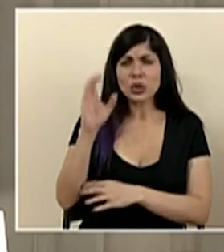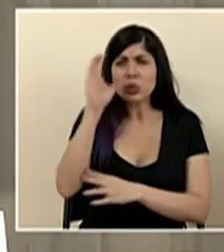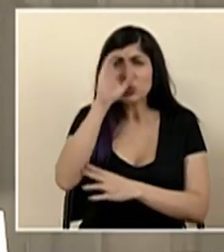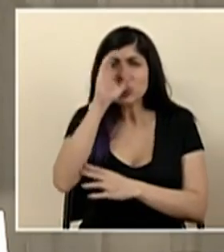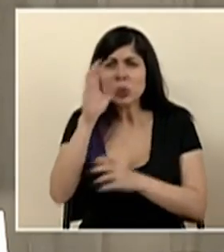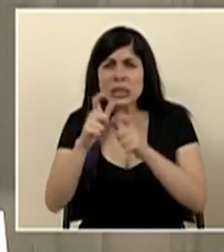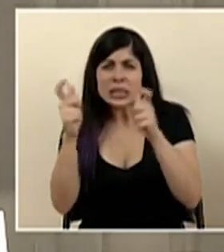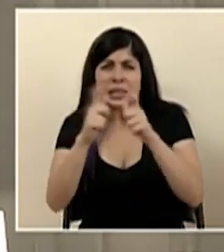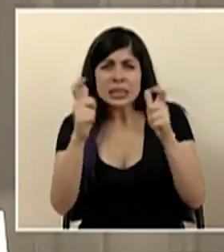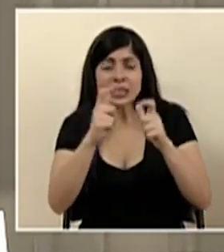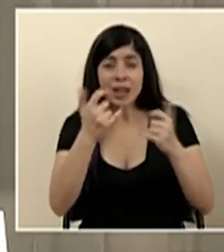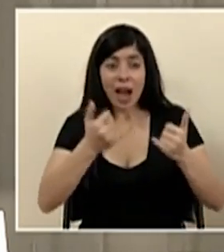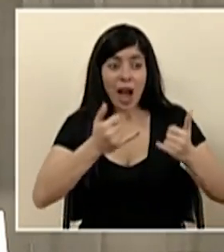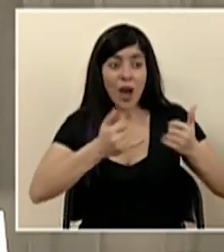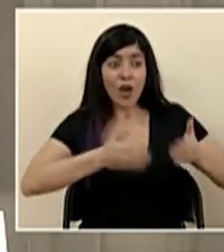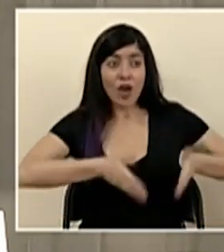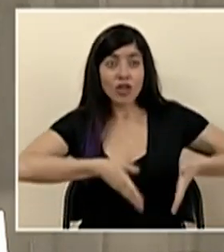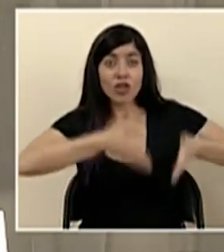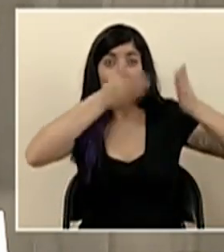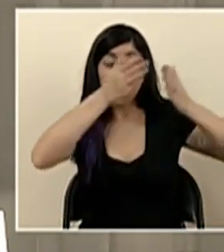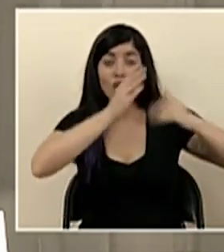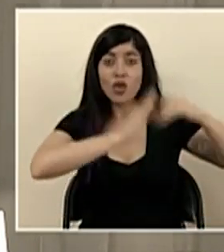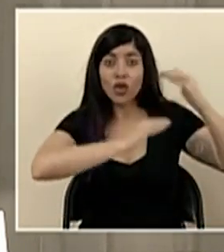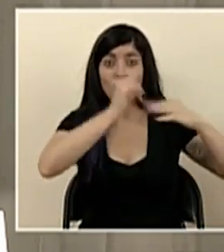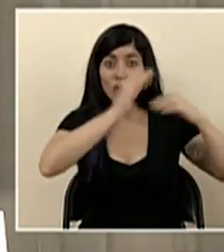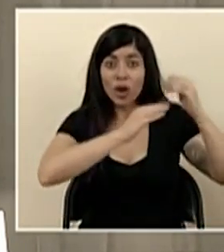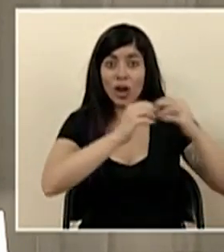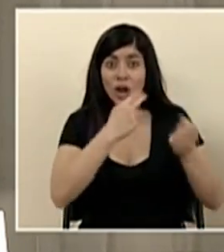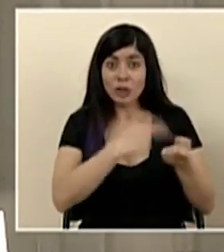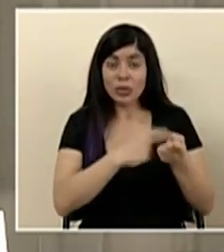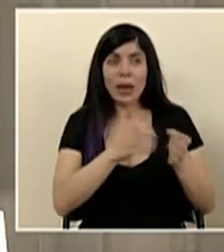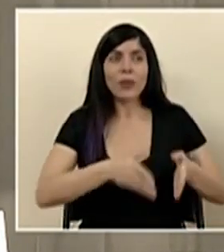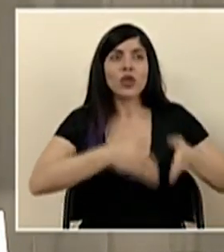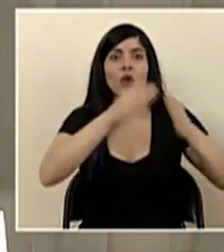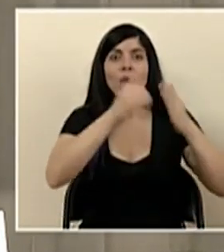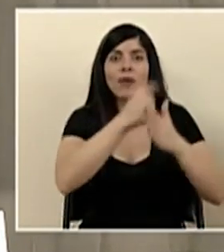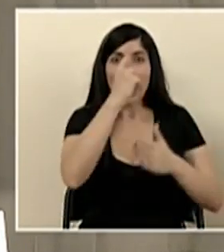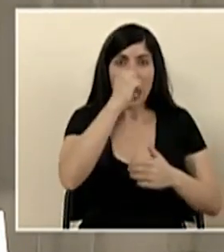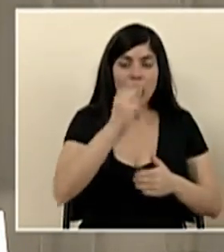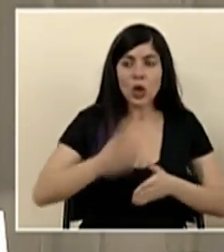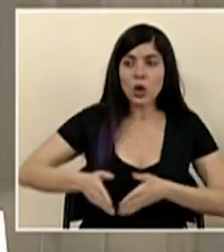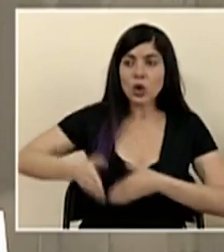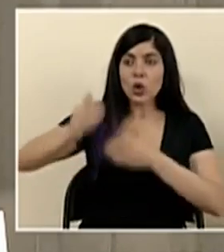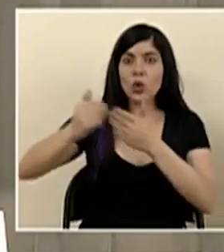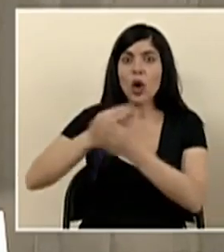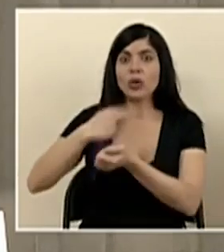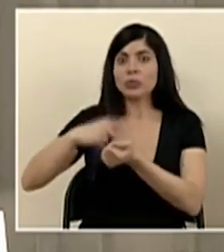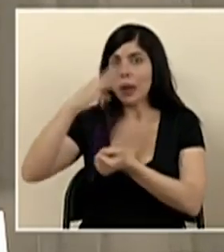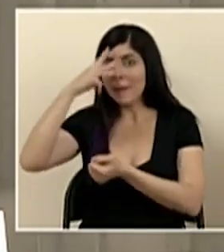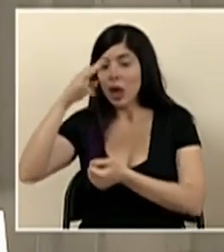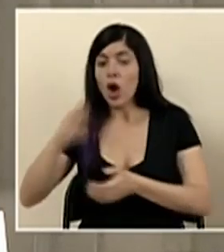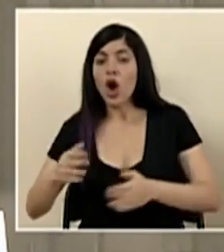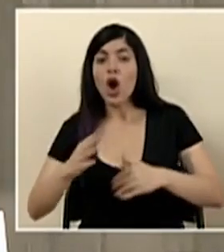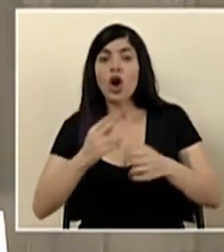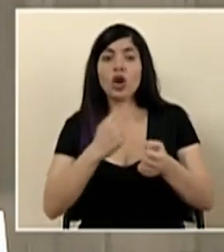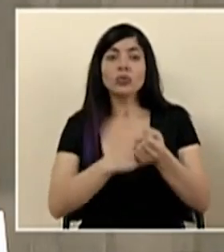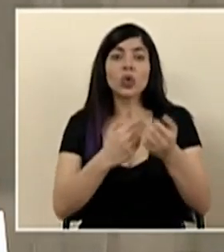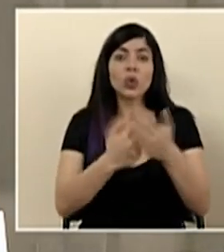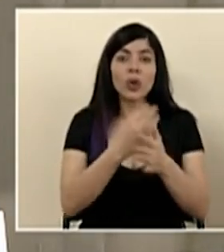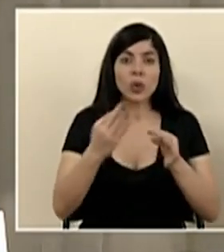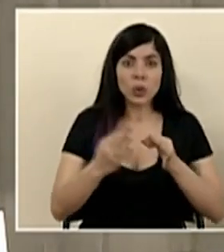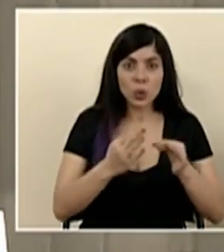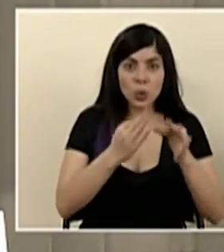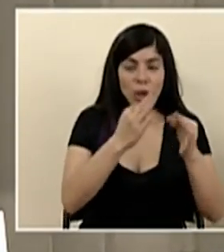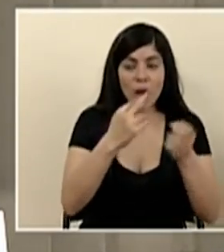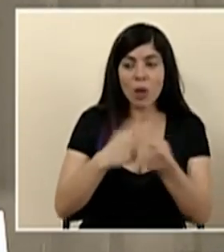torres de los hospitales que se están construyendo la torre nueva del calderón la torre nueva del hospital méxico el hospital nuevo de turrialba el hospital nuevo